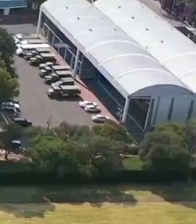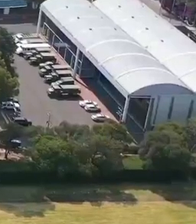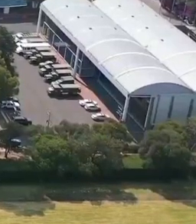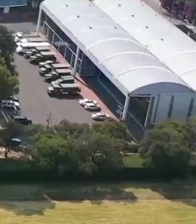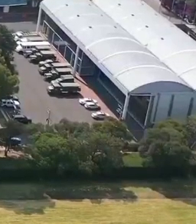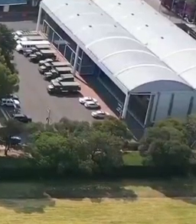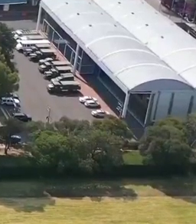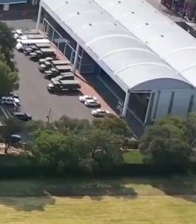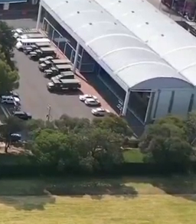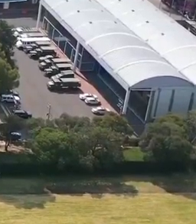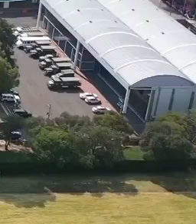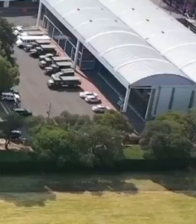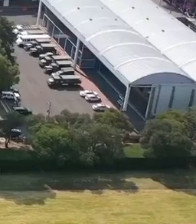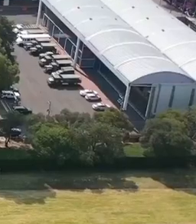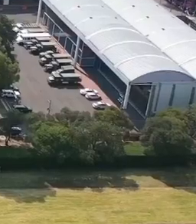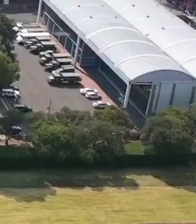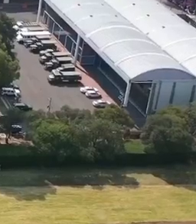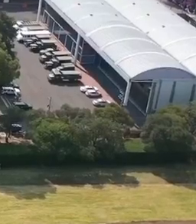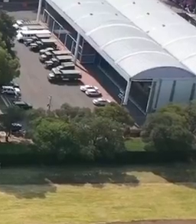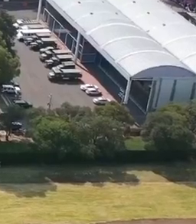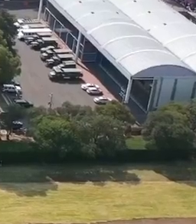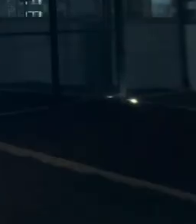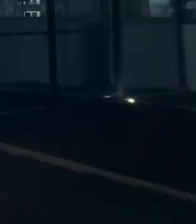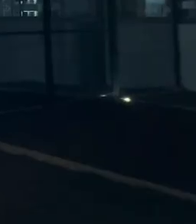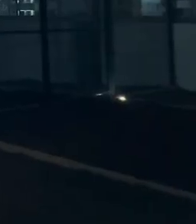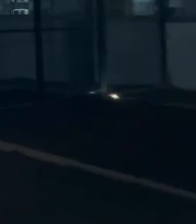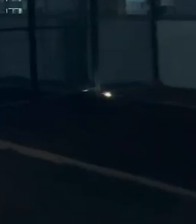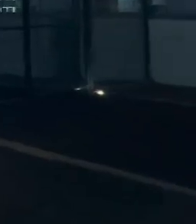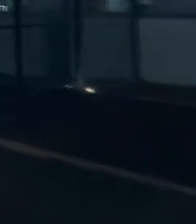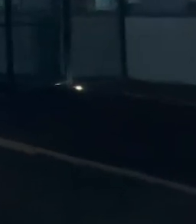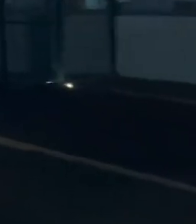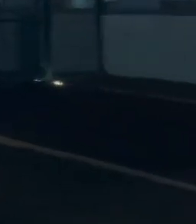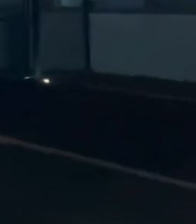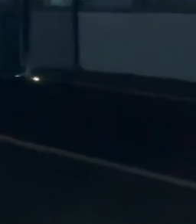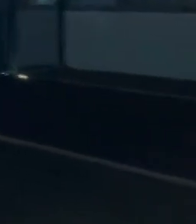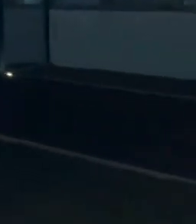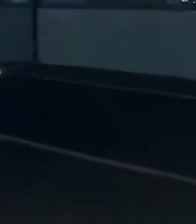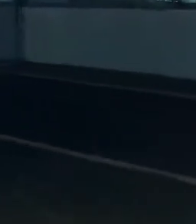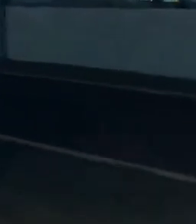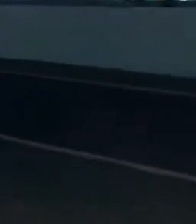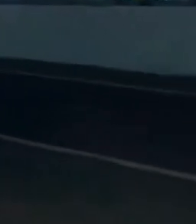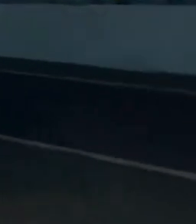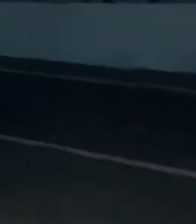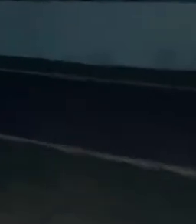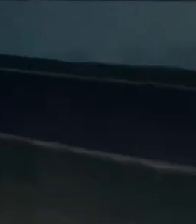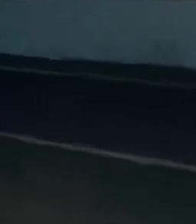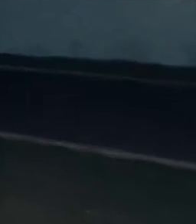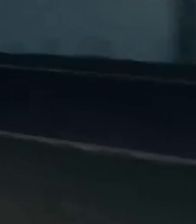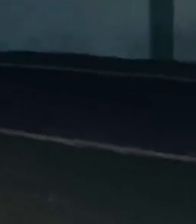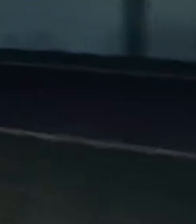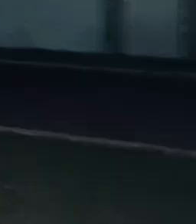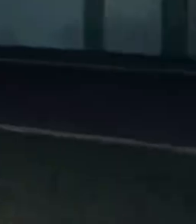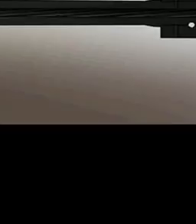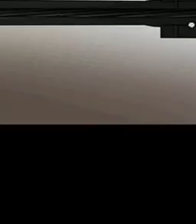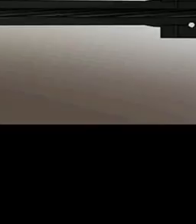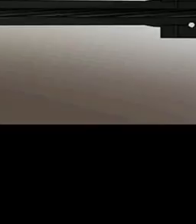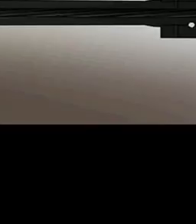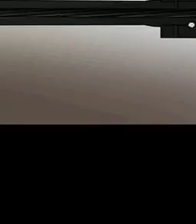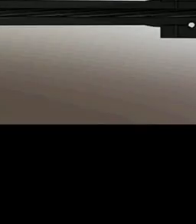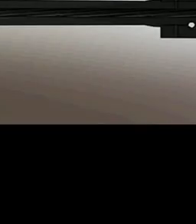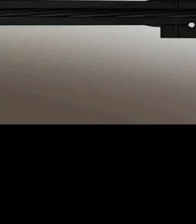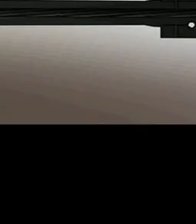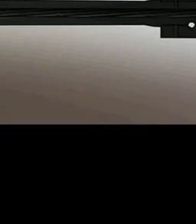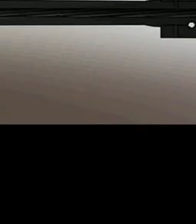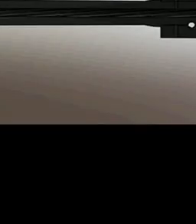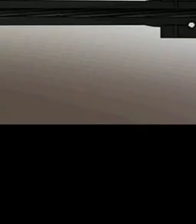285 astas bandera. Como parte del apoyo interinstitucional, actualmente la industria militar